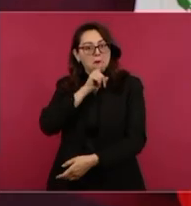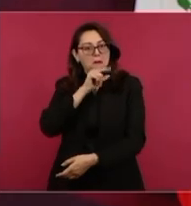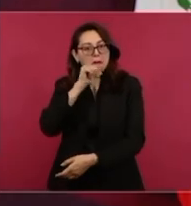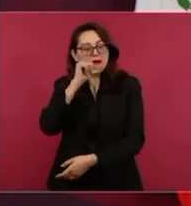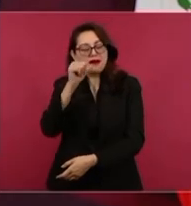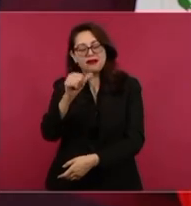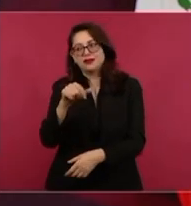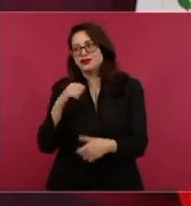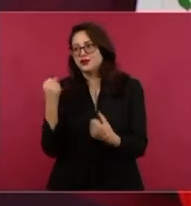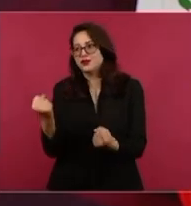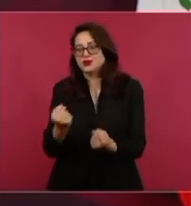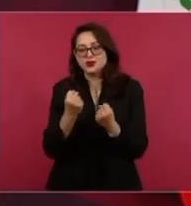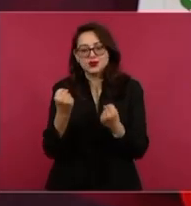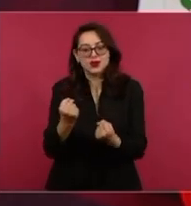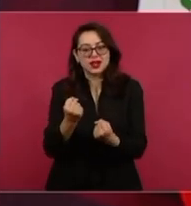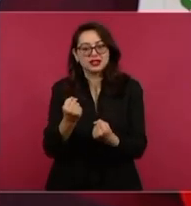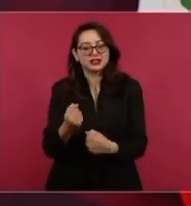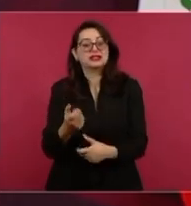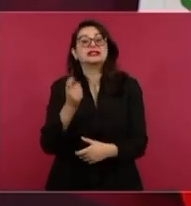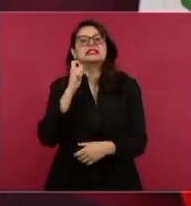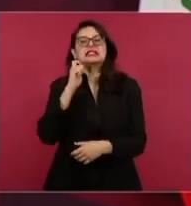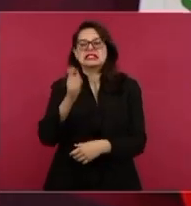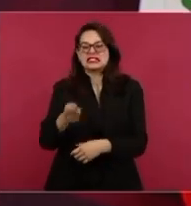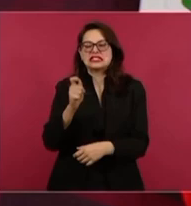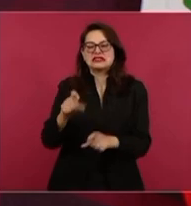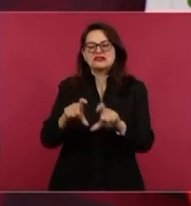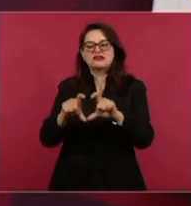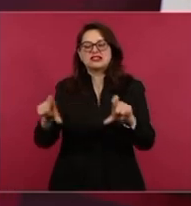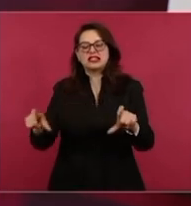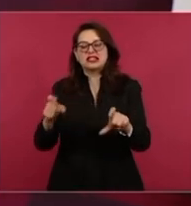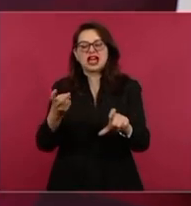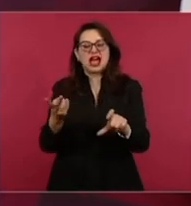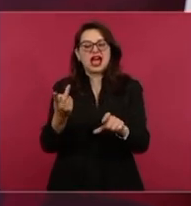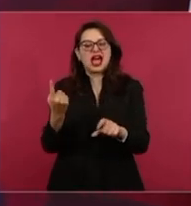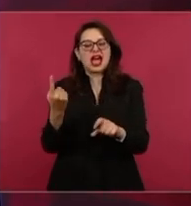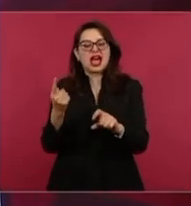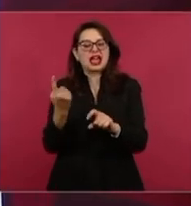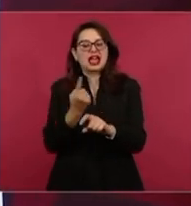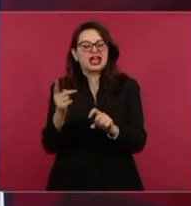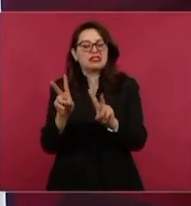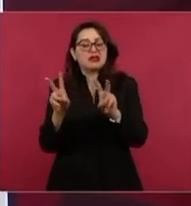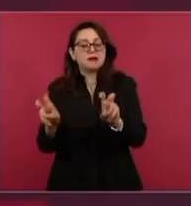pasajeros, puede hacerlo en cualquier momento.